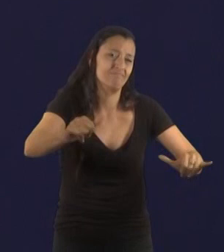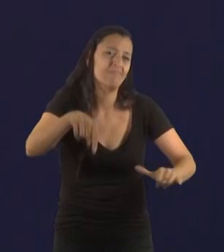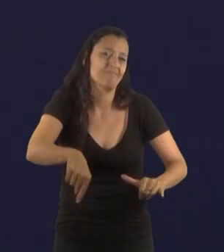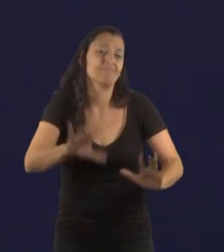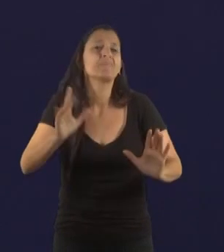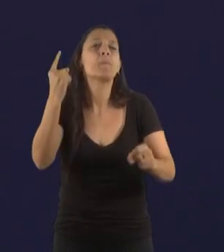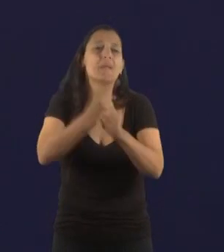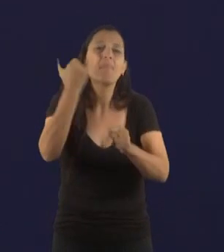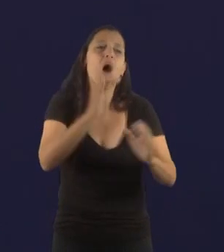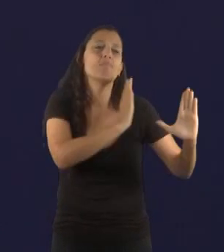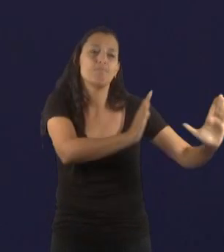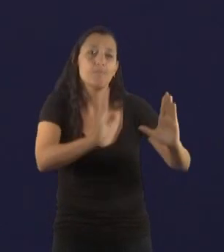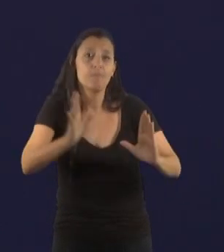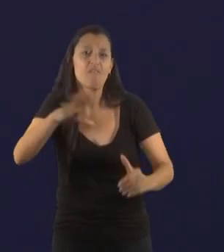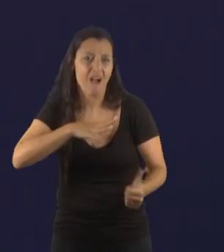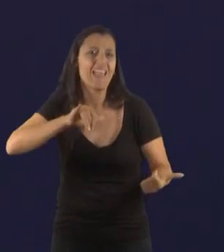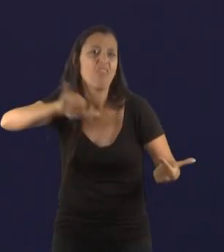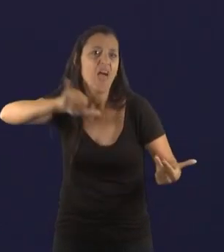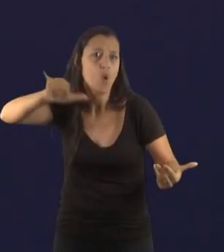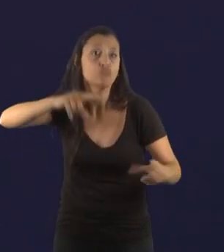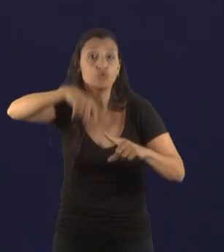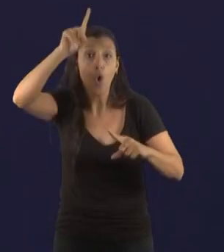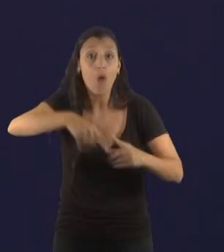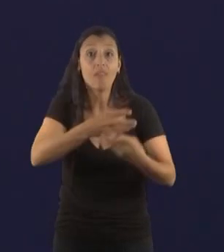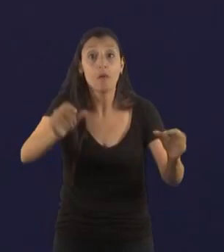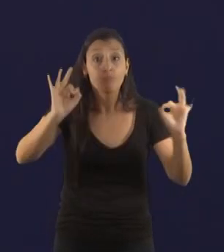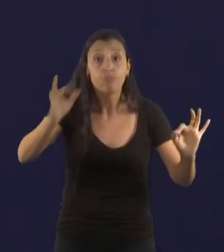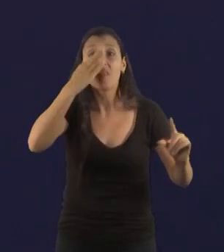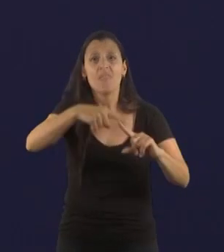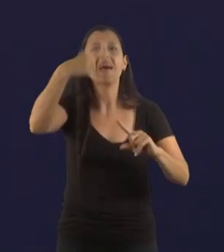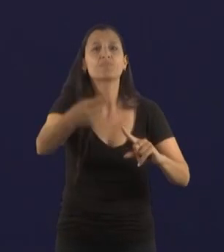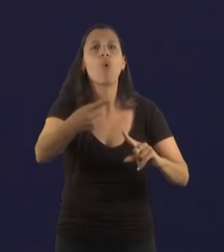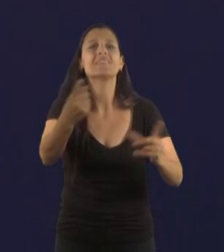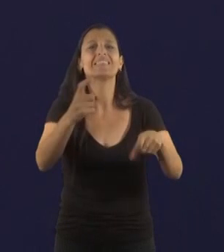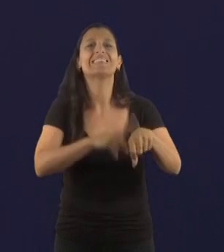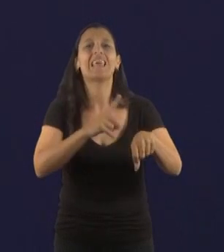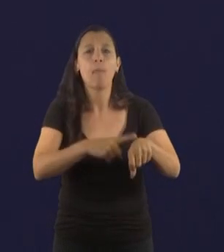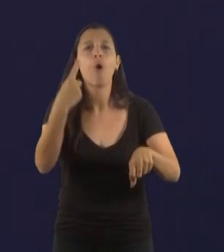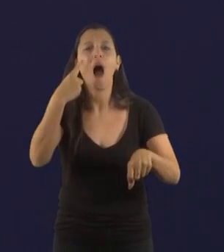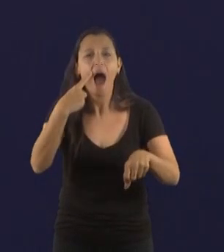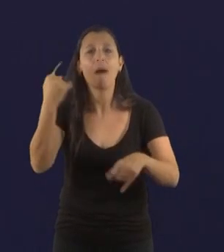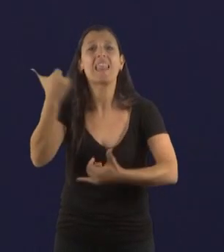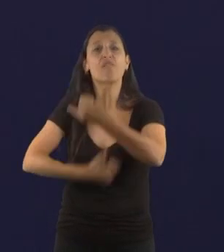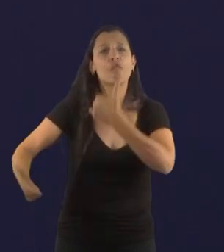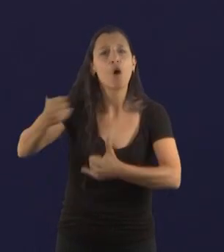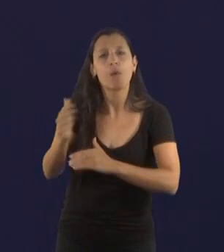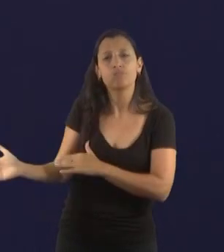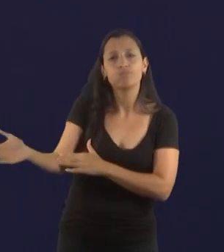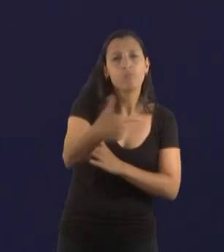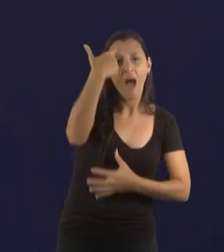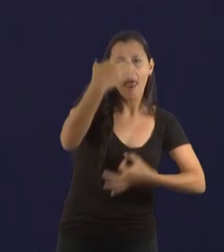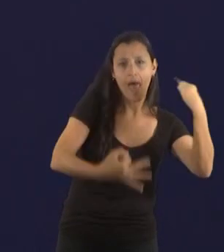requiere... Primero que seguimos recibiendo denuncias. Y después que requiere algún día más de proceso de la información. Y